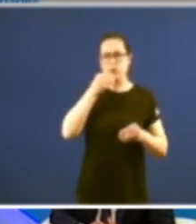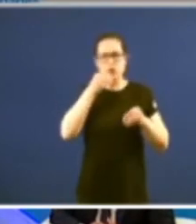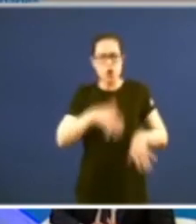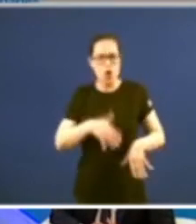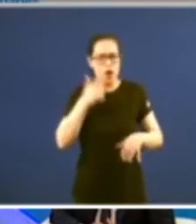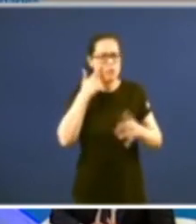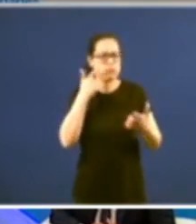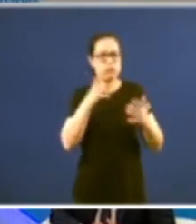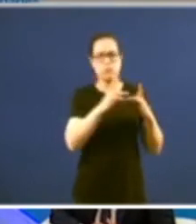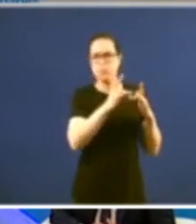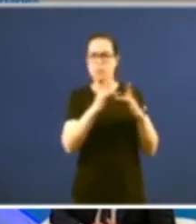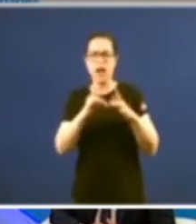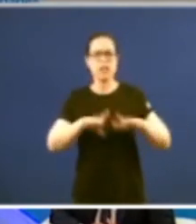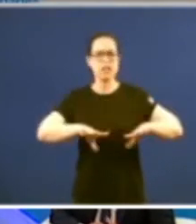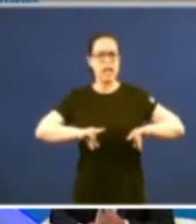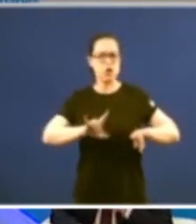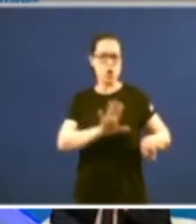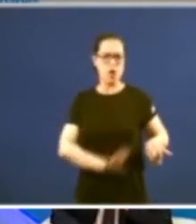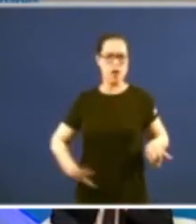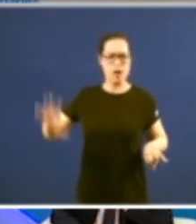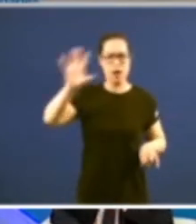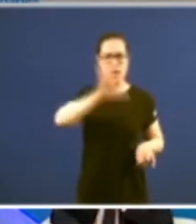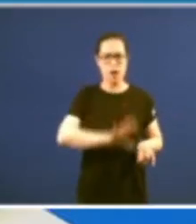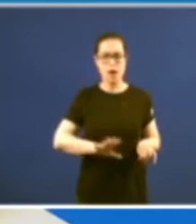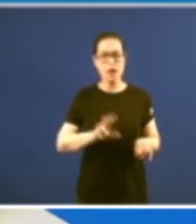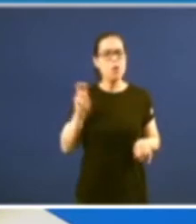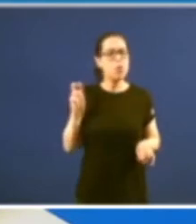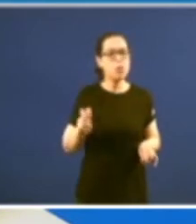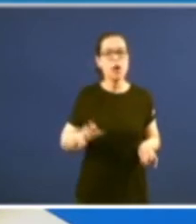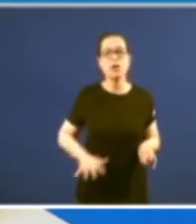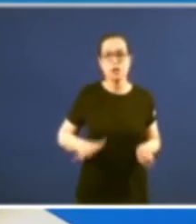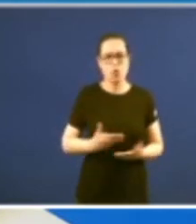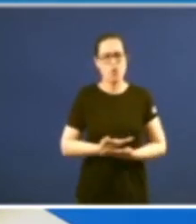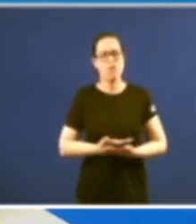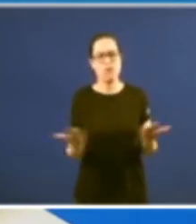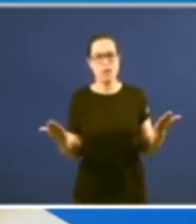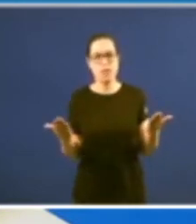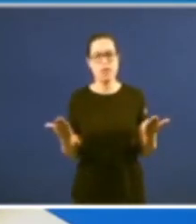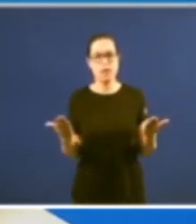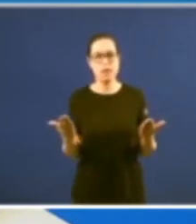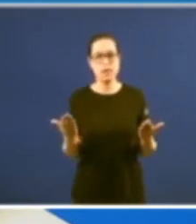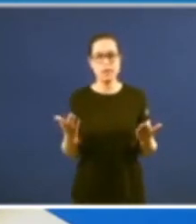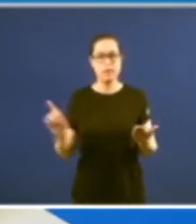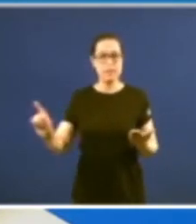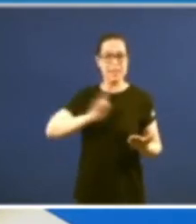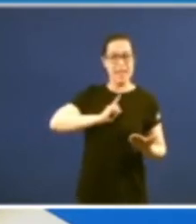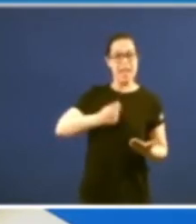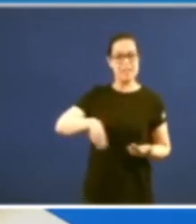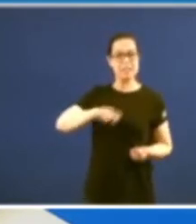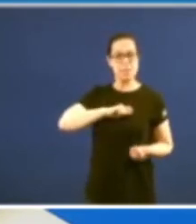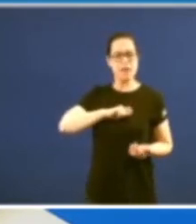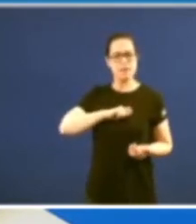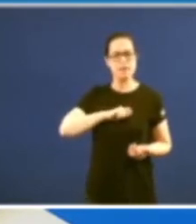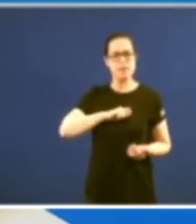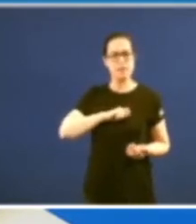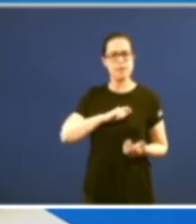liderado territorial construído a través desa confianza sen comparación de España que elles permite erixirse como motor